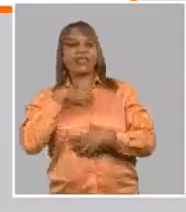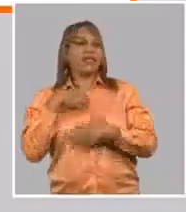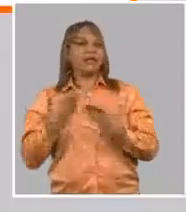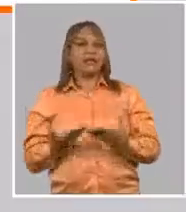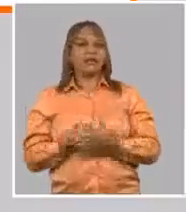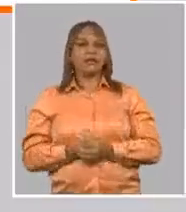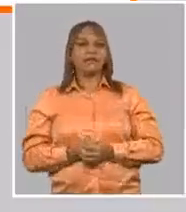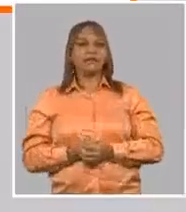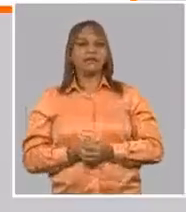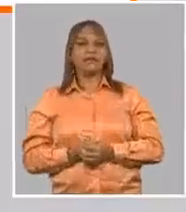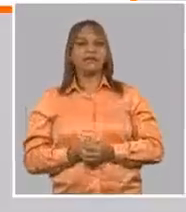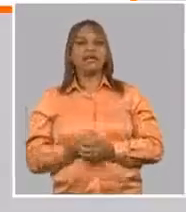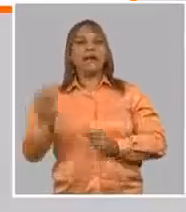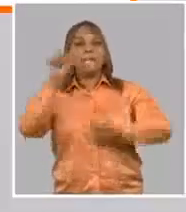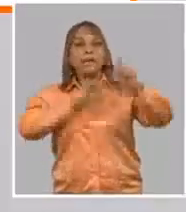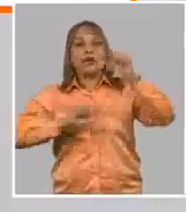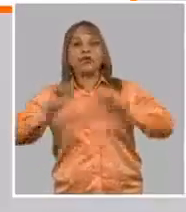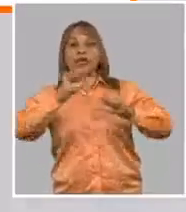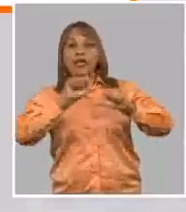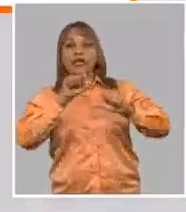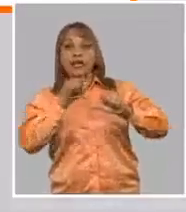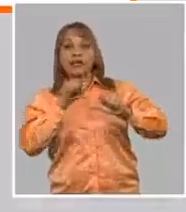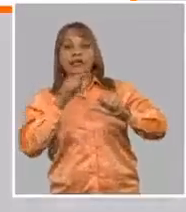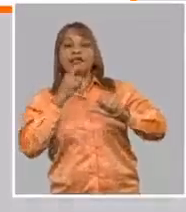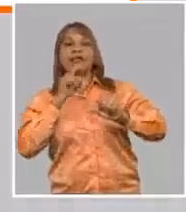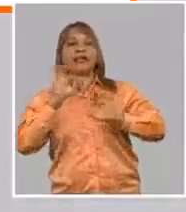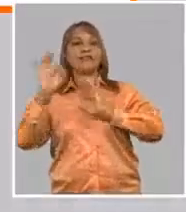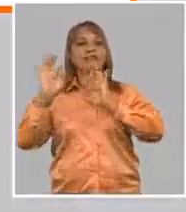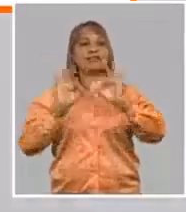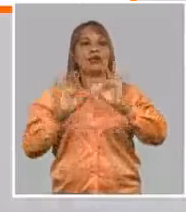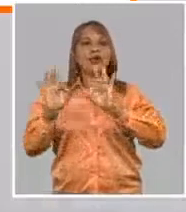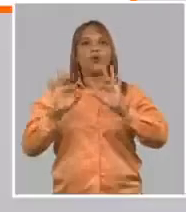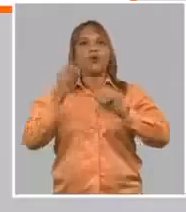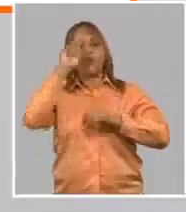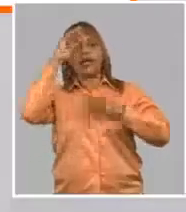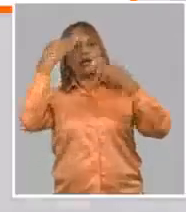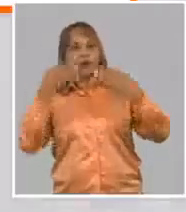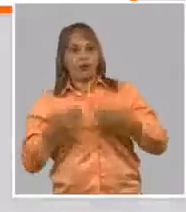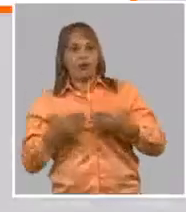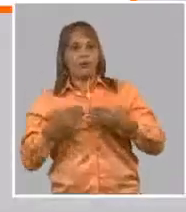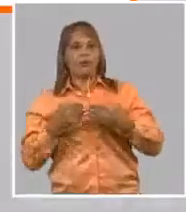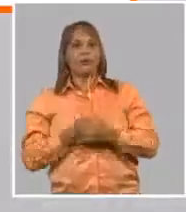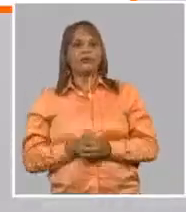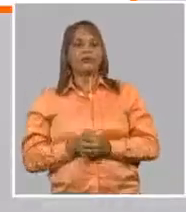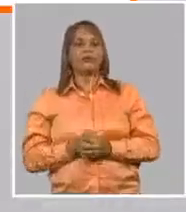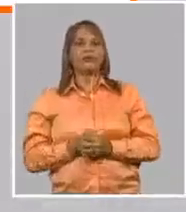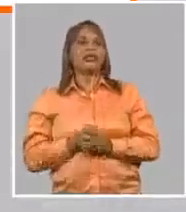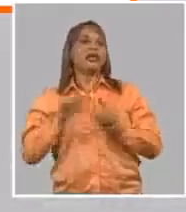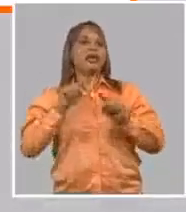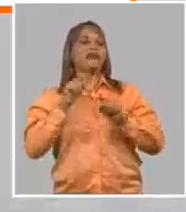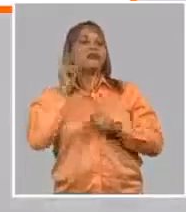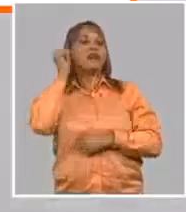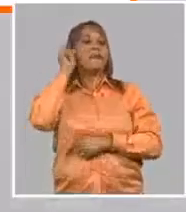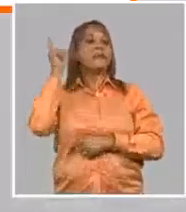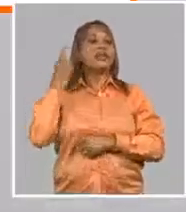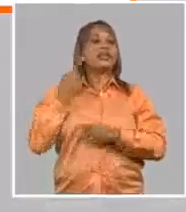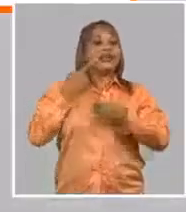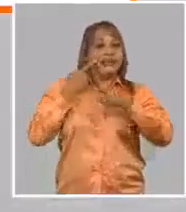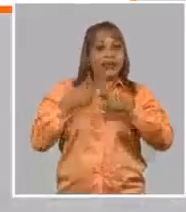esta proteína que es un inmunomodulador y esa proteína es consecuencia de la experiencia anterior.